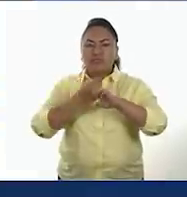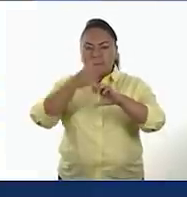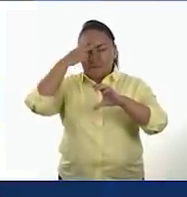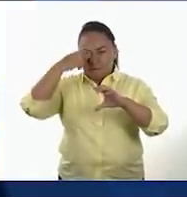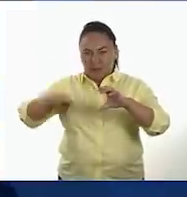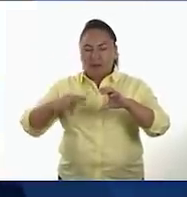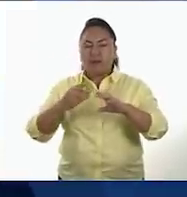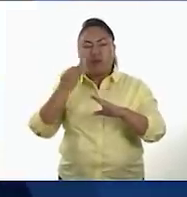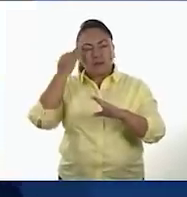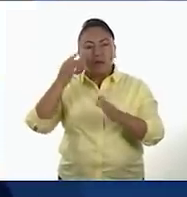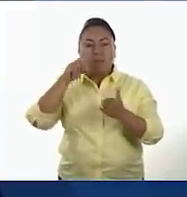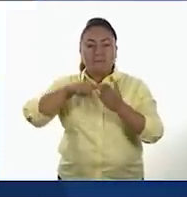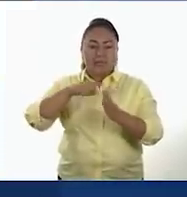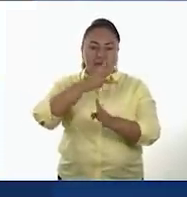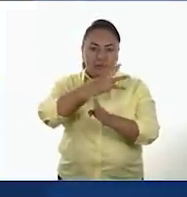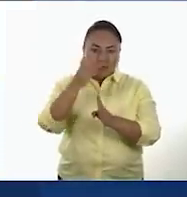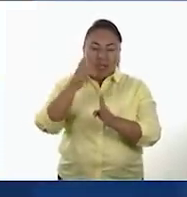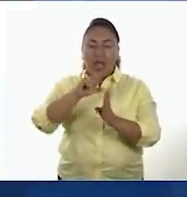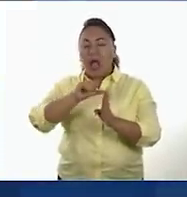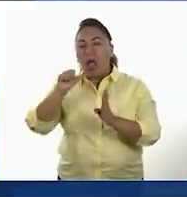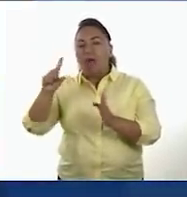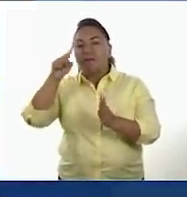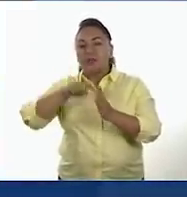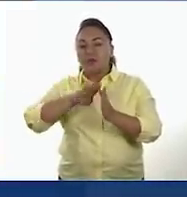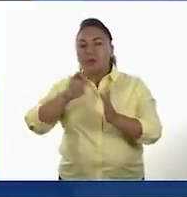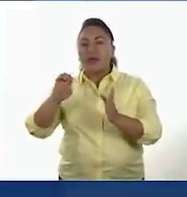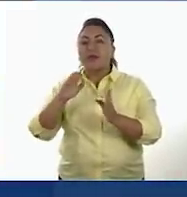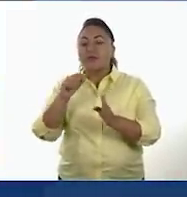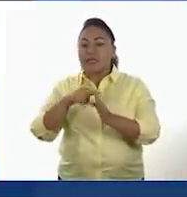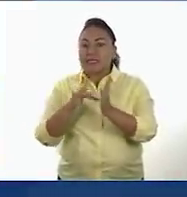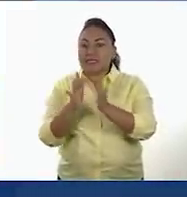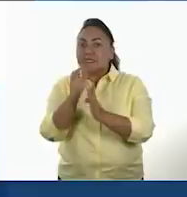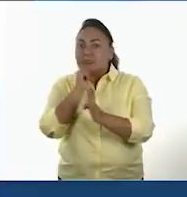entre los años 1300 a 900 a.C.